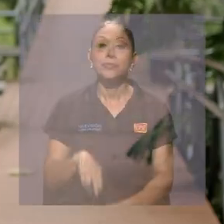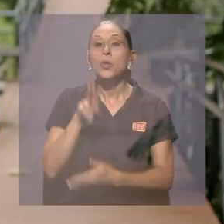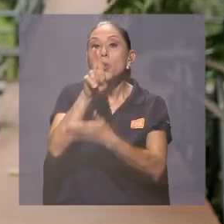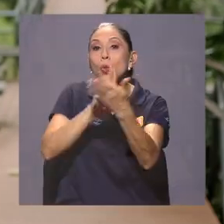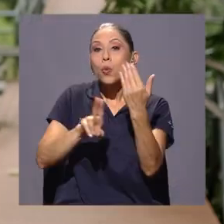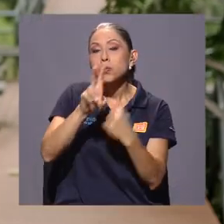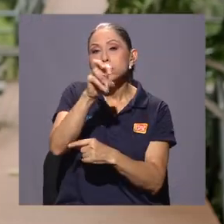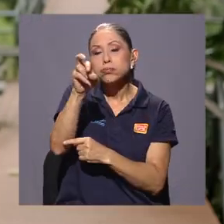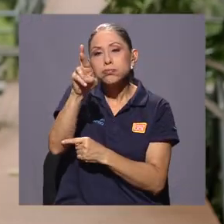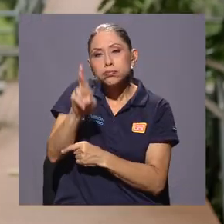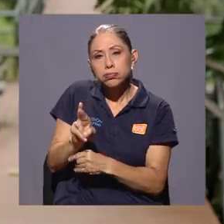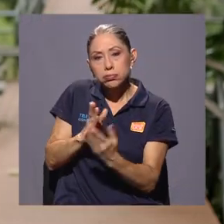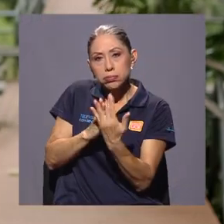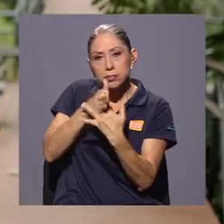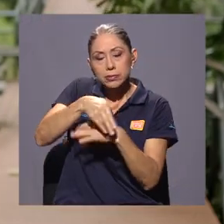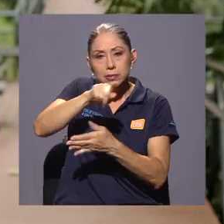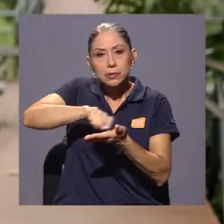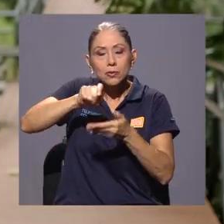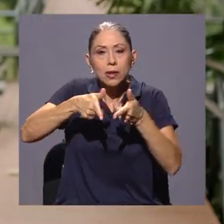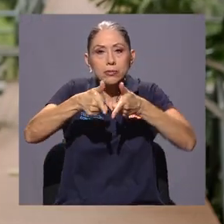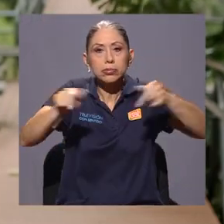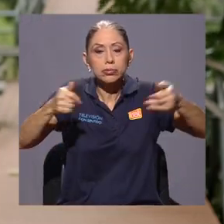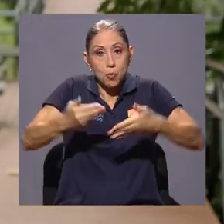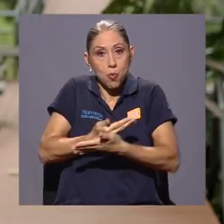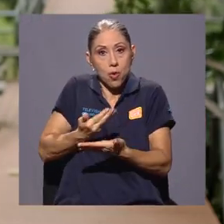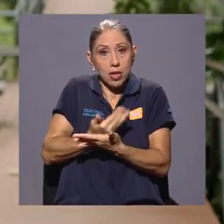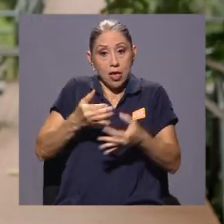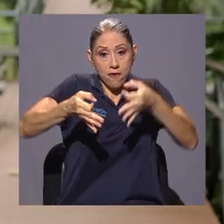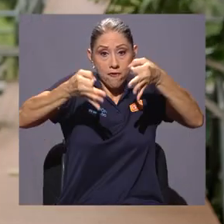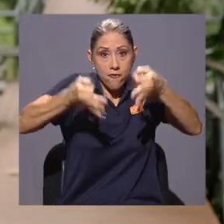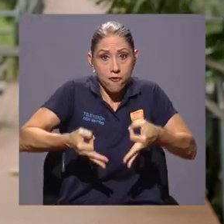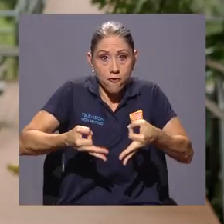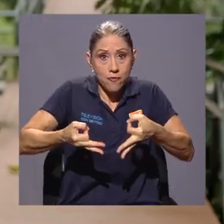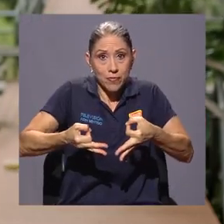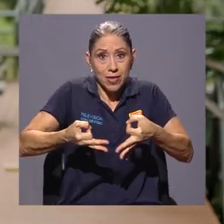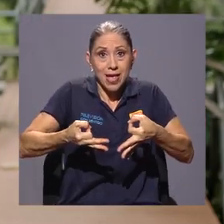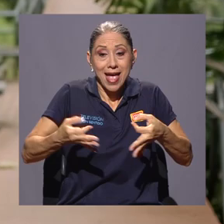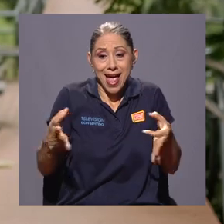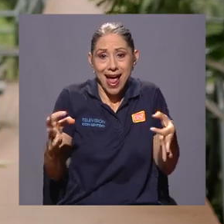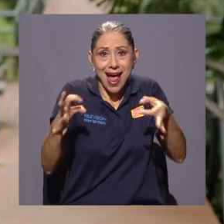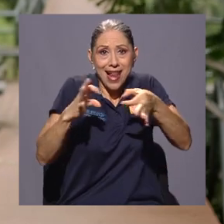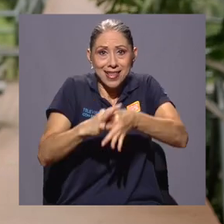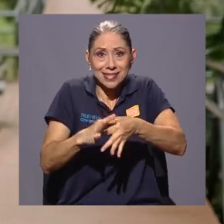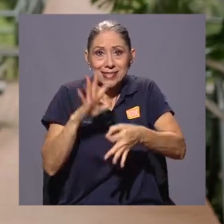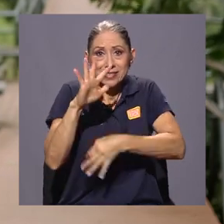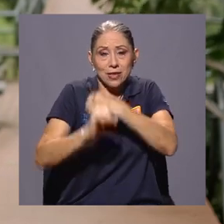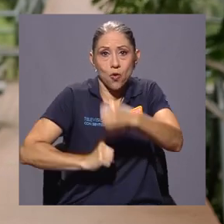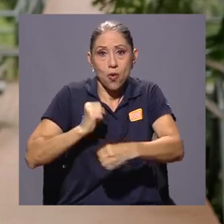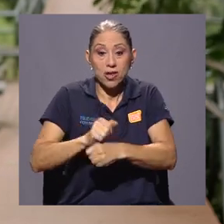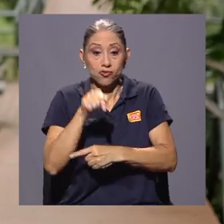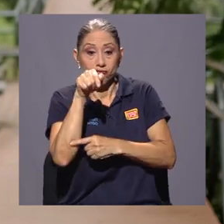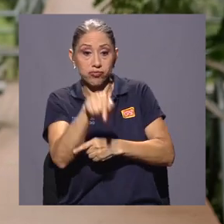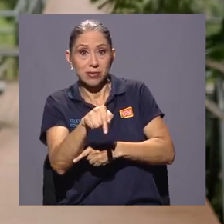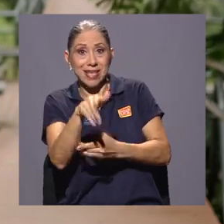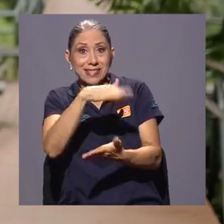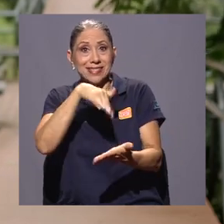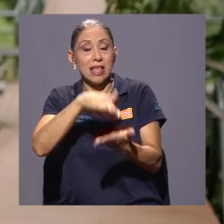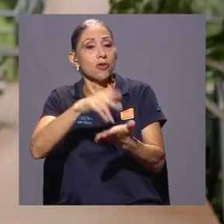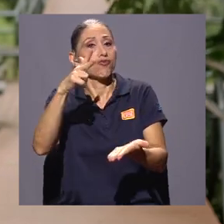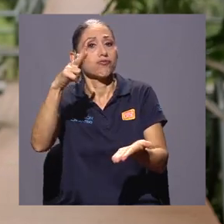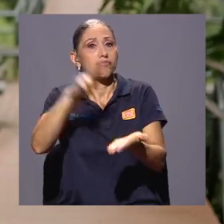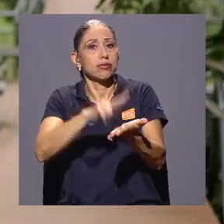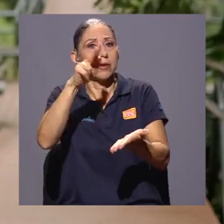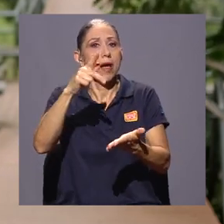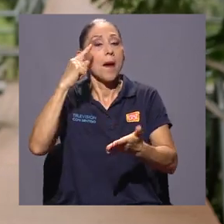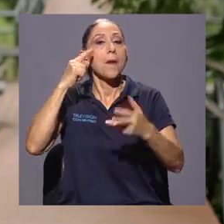La Universidad de Costa Rica, a través de la Escuela de Lenguas Modernas, formalizó una alianza de cinco años para convertirse en un centro certificador de la